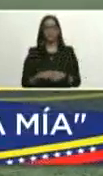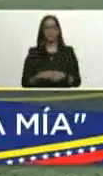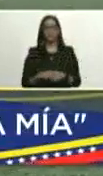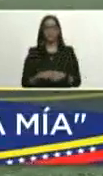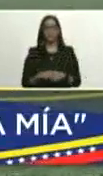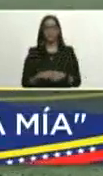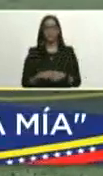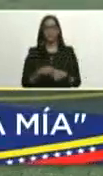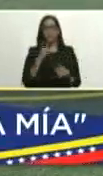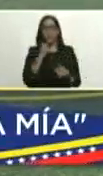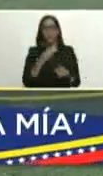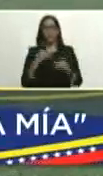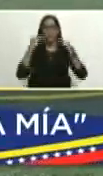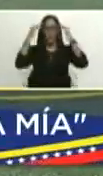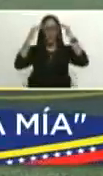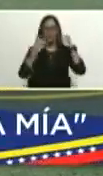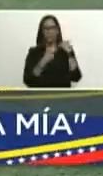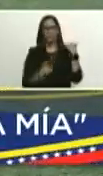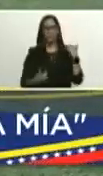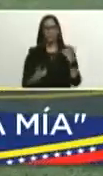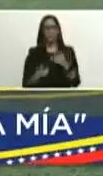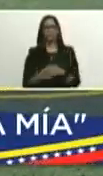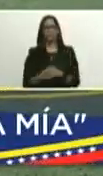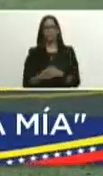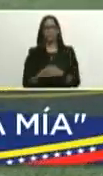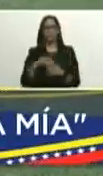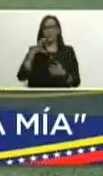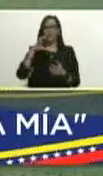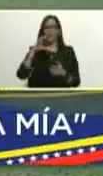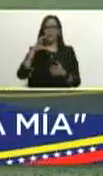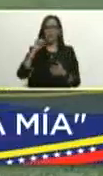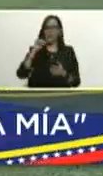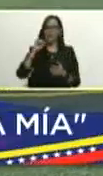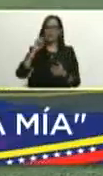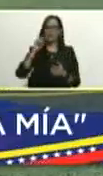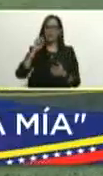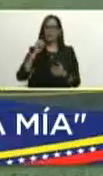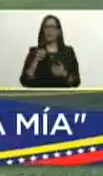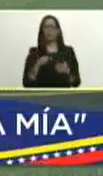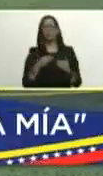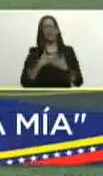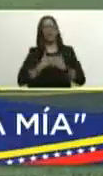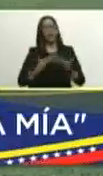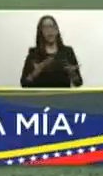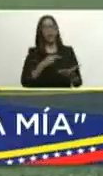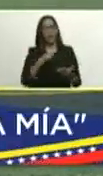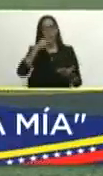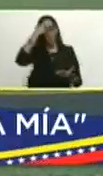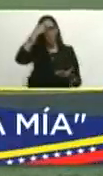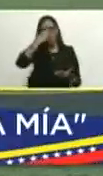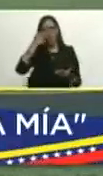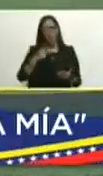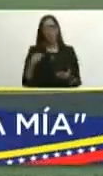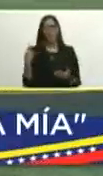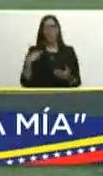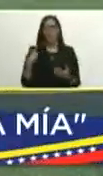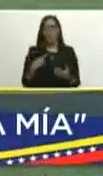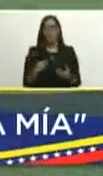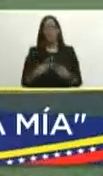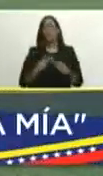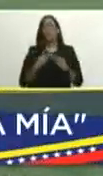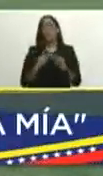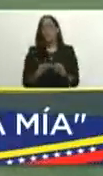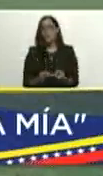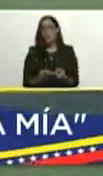bueno mi comandante presidente mi coronel Castro Sotelo mi general de artillería ahí está la voz de nuestro pueblo no solamente cuenta con voluntad